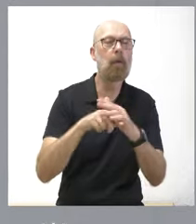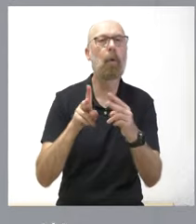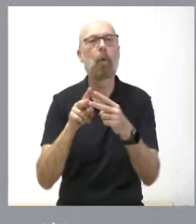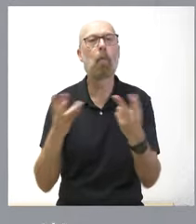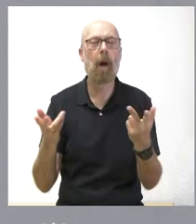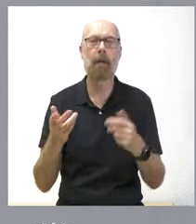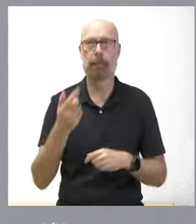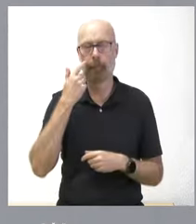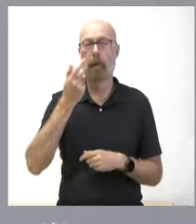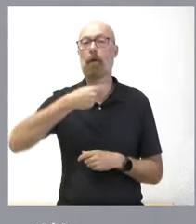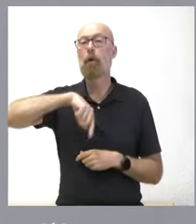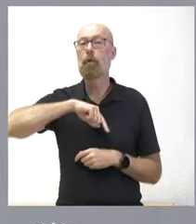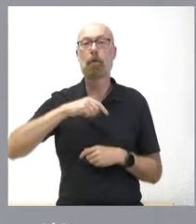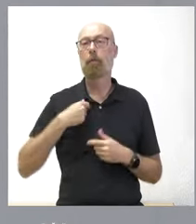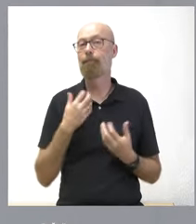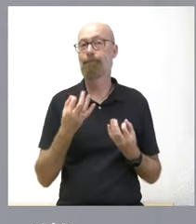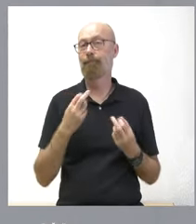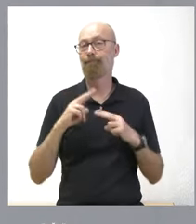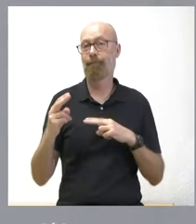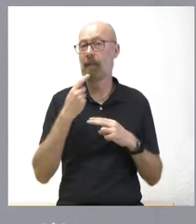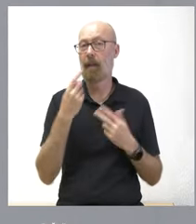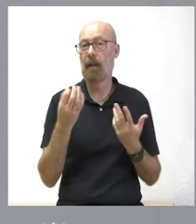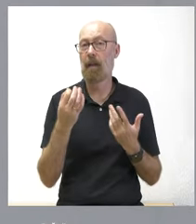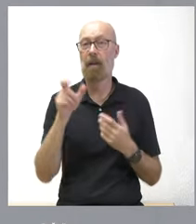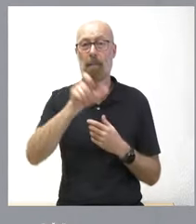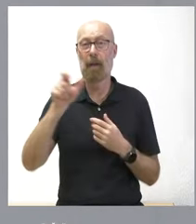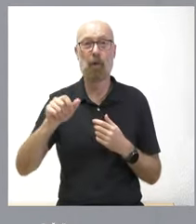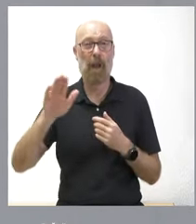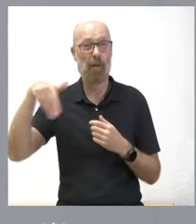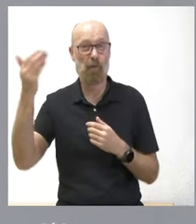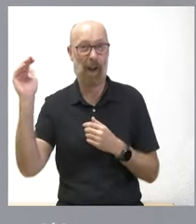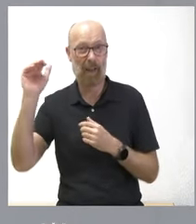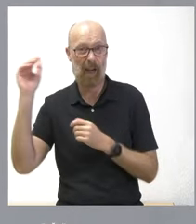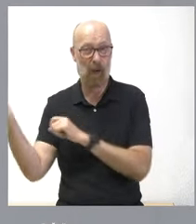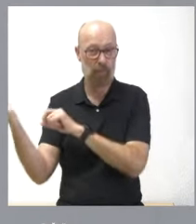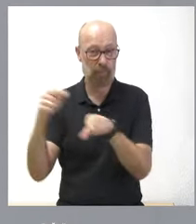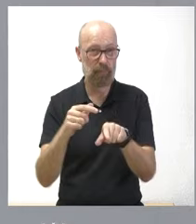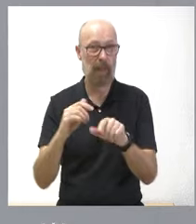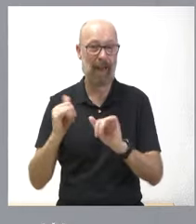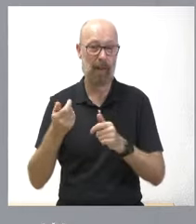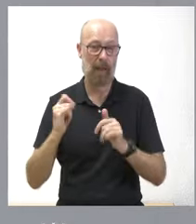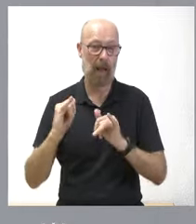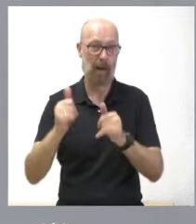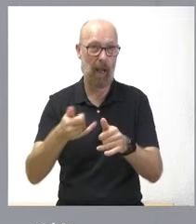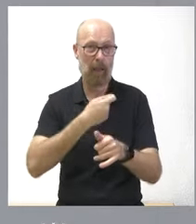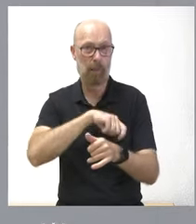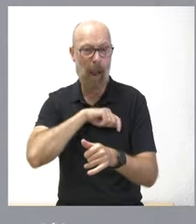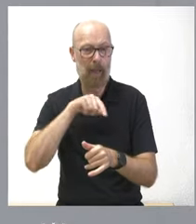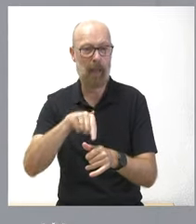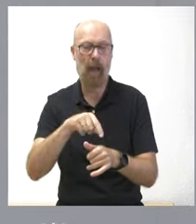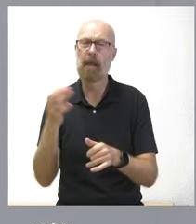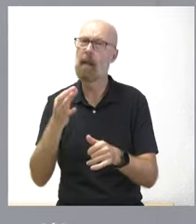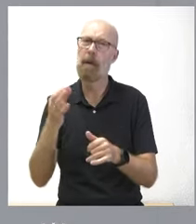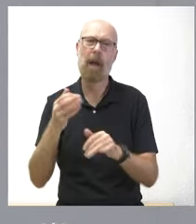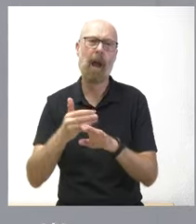partidarios de que las personas que vengan desde fuera de España a España procurar que estén asociadas al mundo del empleo,